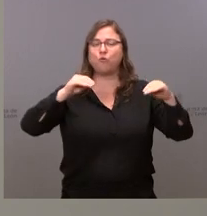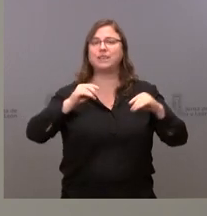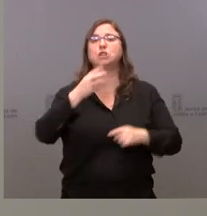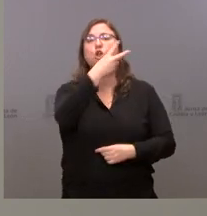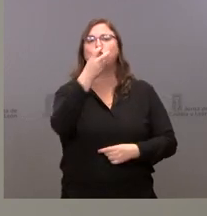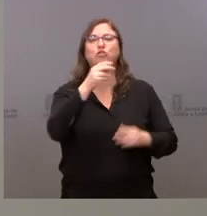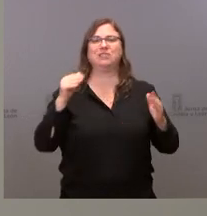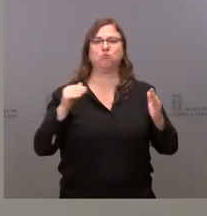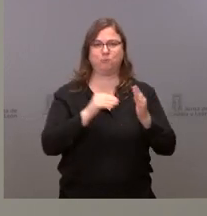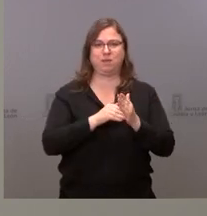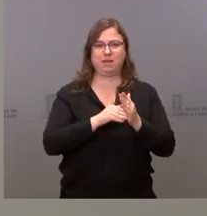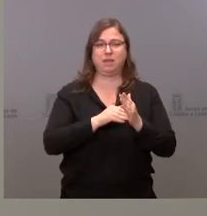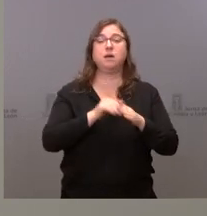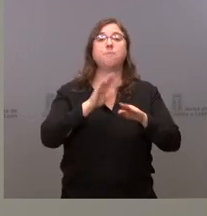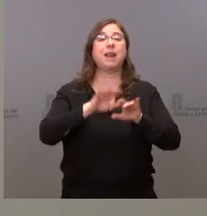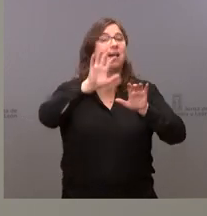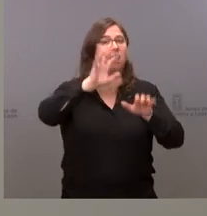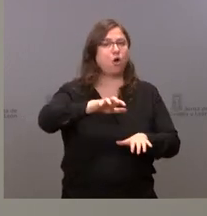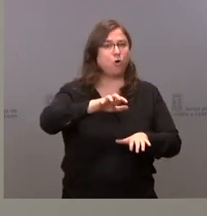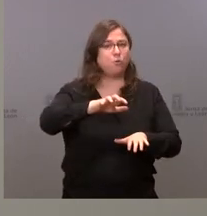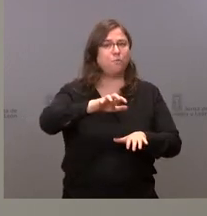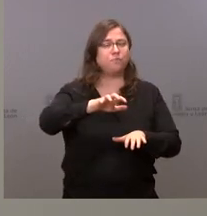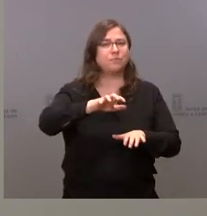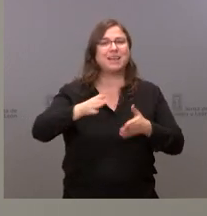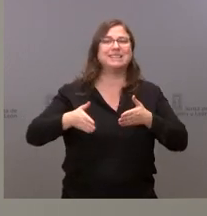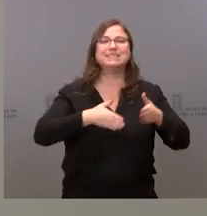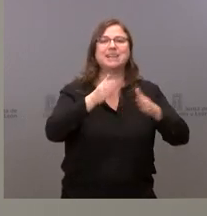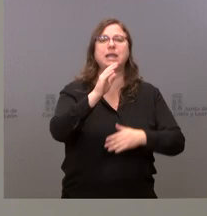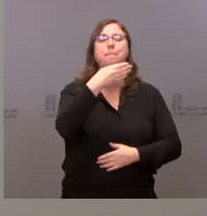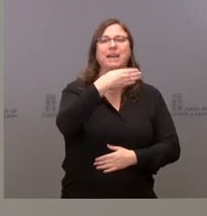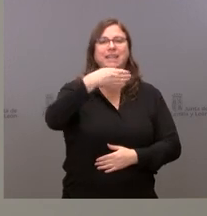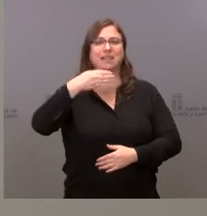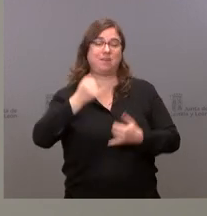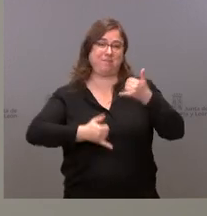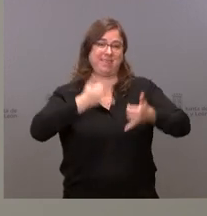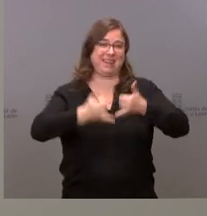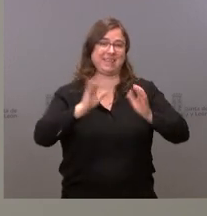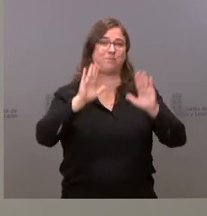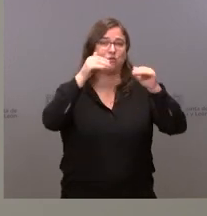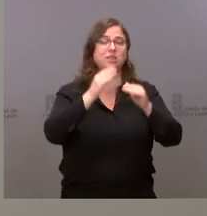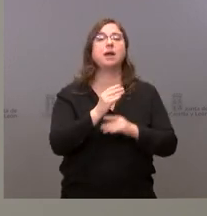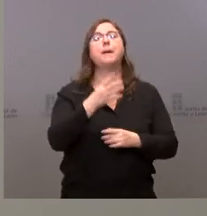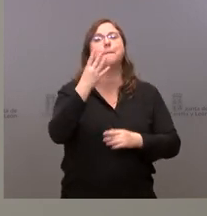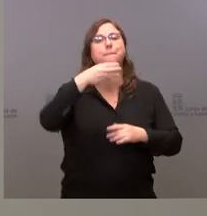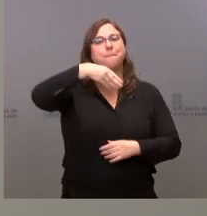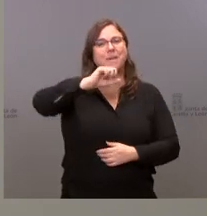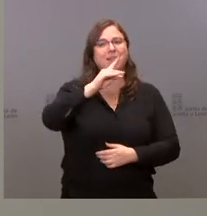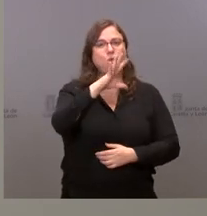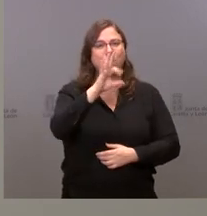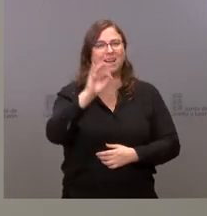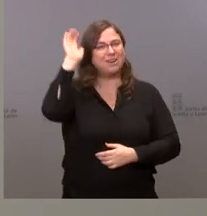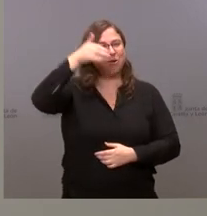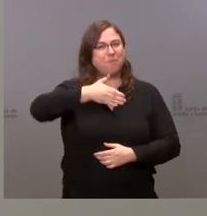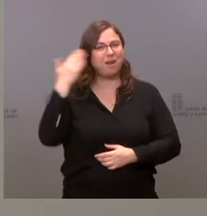otros 200 mil euros. Para León, una senda, la senda BTT, bicicleta de montaña en el Monumento Natural de las Médulas, recuperando un canal romano,